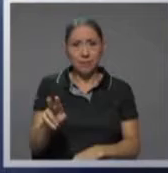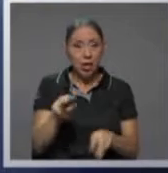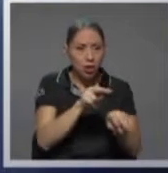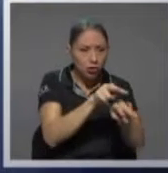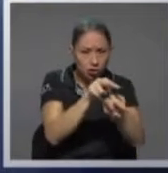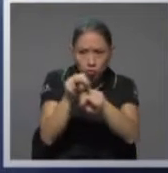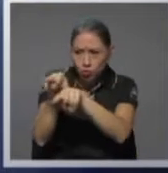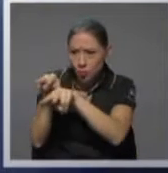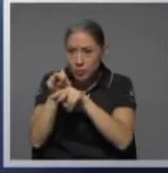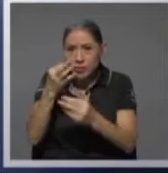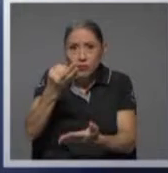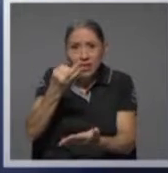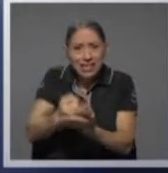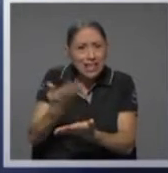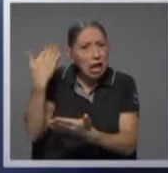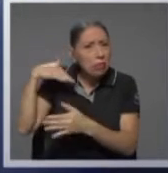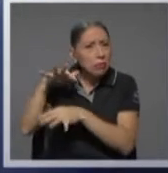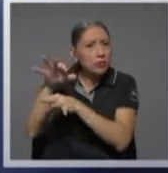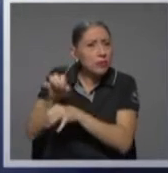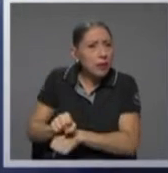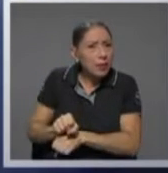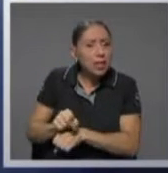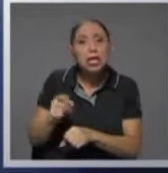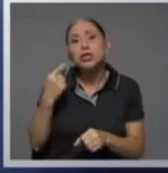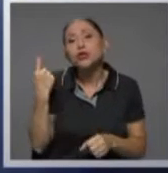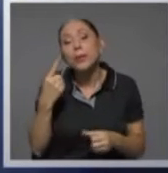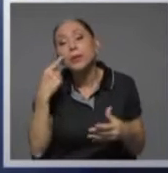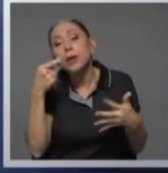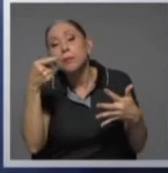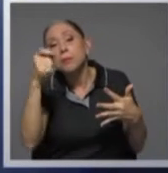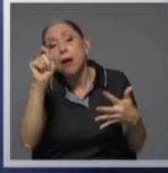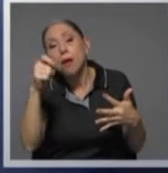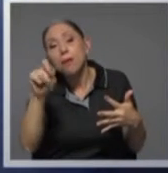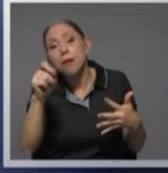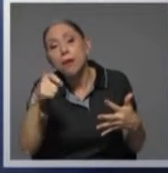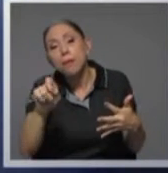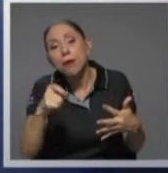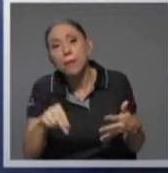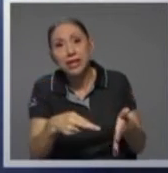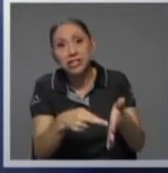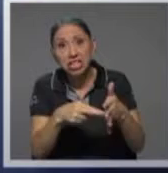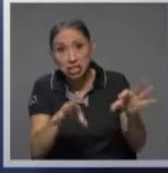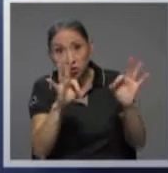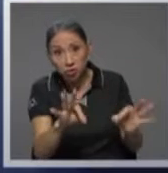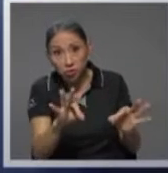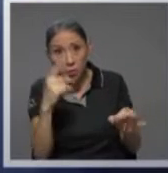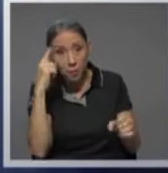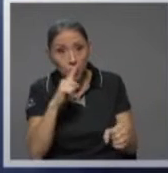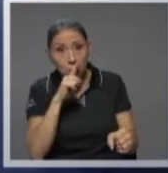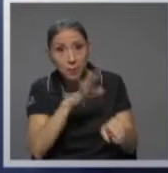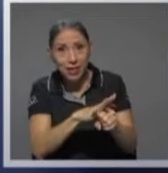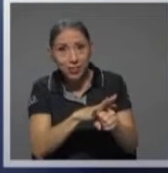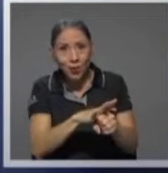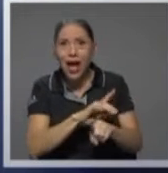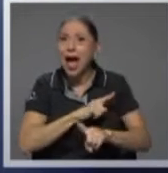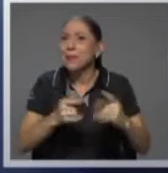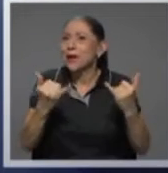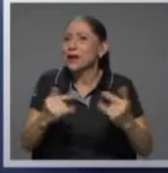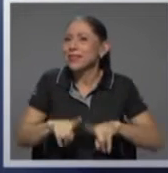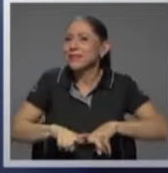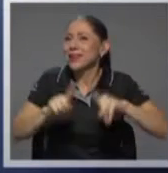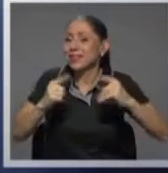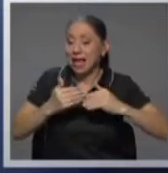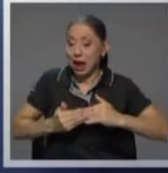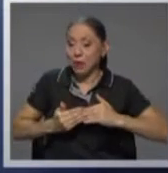financiera típicamente se hacía viendo si se cumplía con requisitos, la supervisión por cumplimiento. De ahora en adelante la supervisión más y más